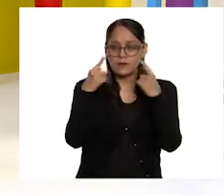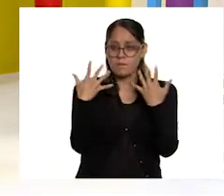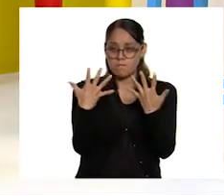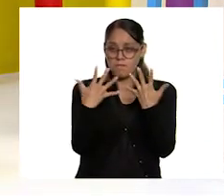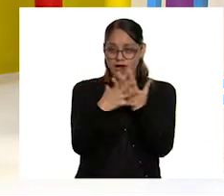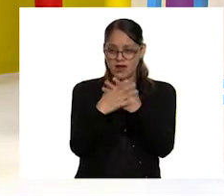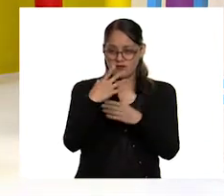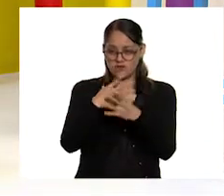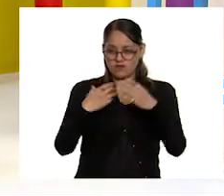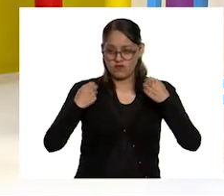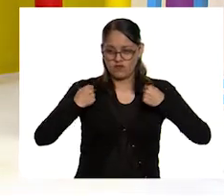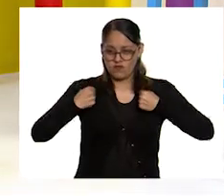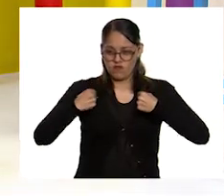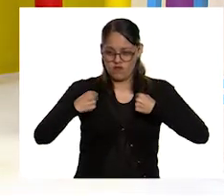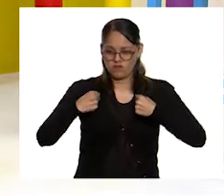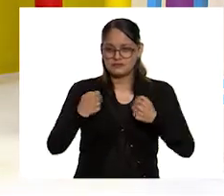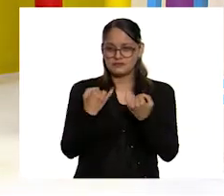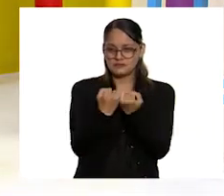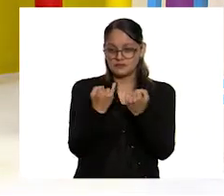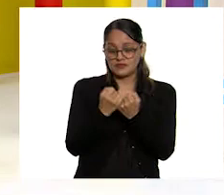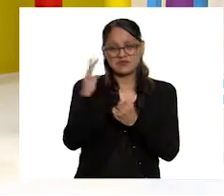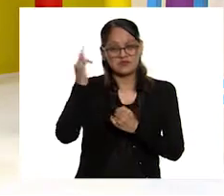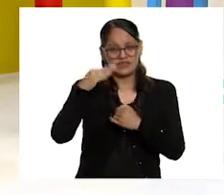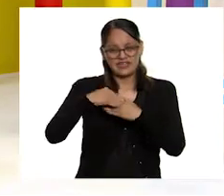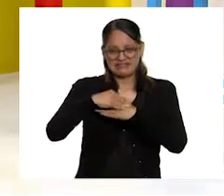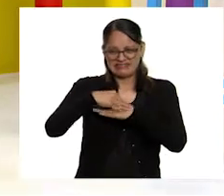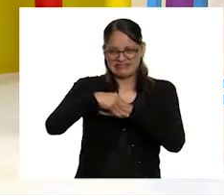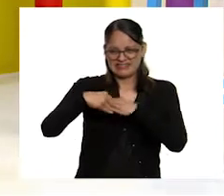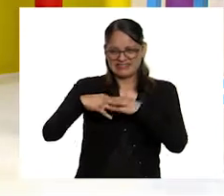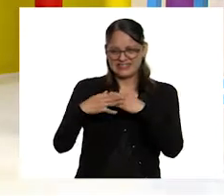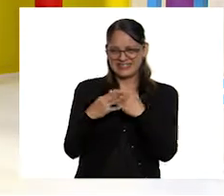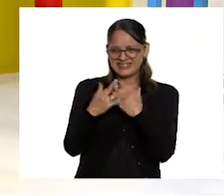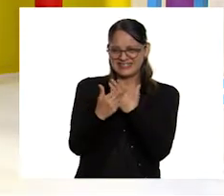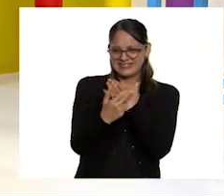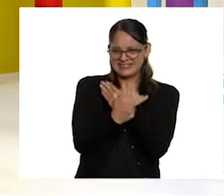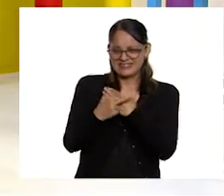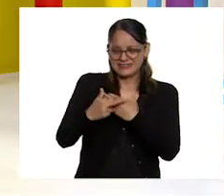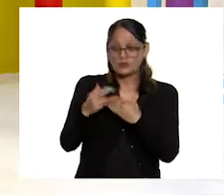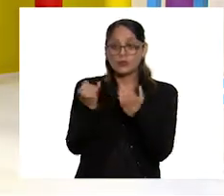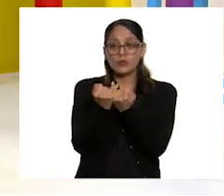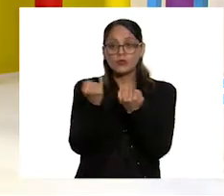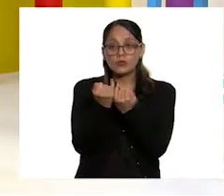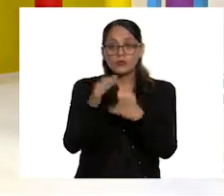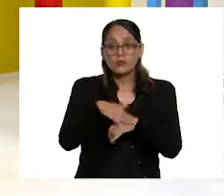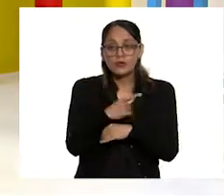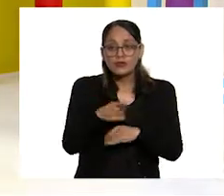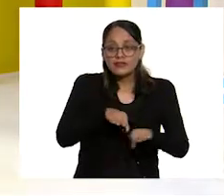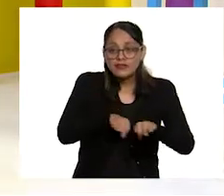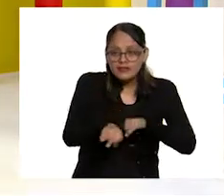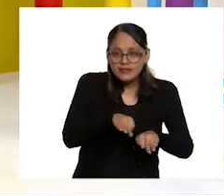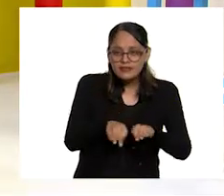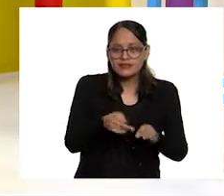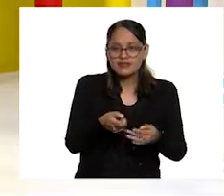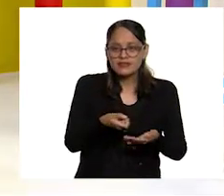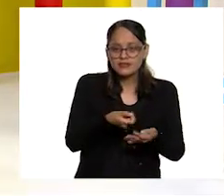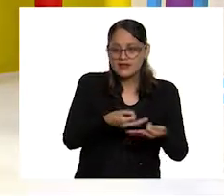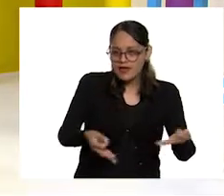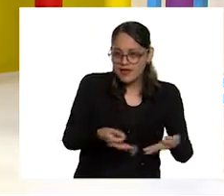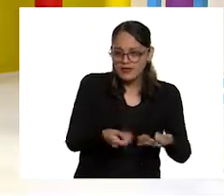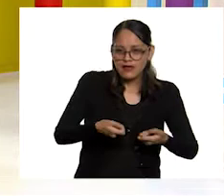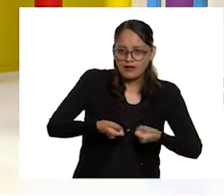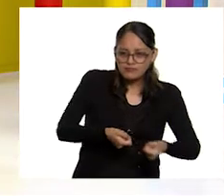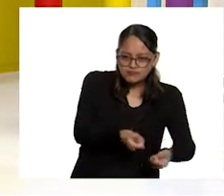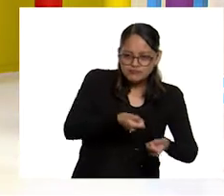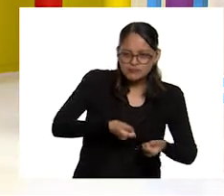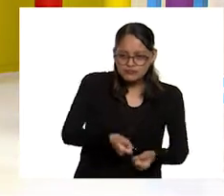son fuertes y están tal vez un poco callosas. Porque al trabajar con la tierra y las herramientas, pues se van